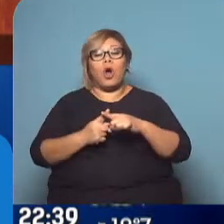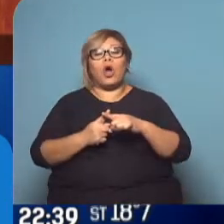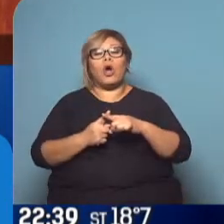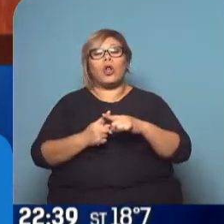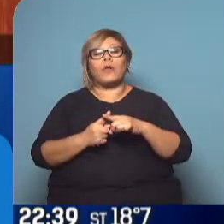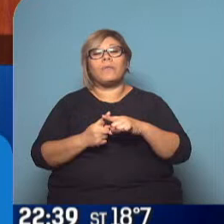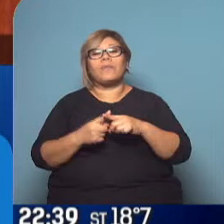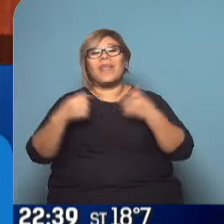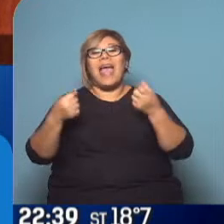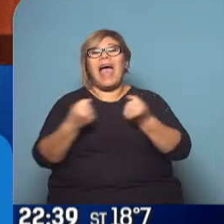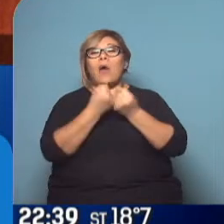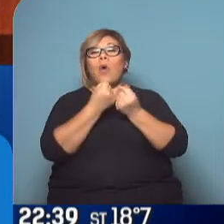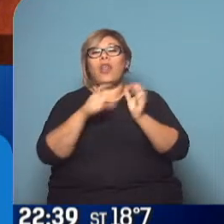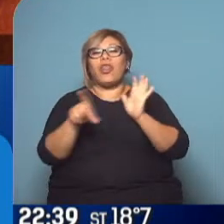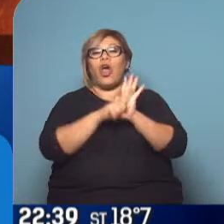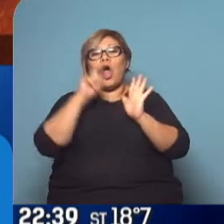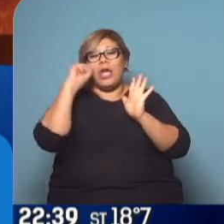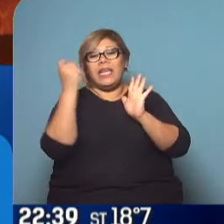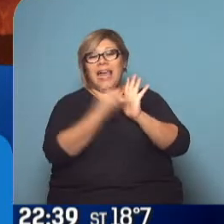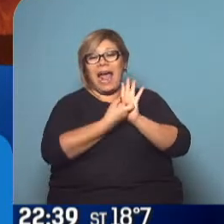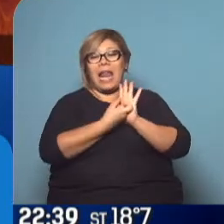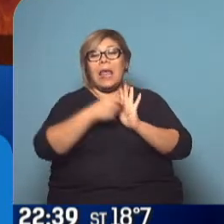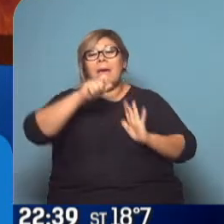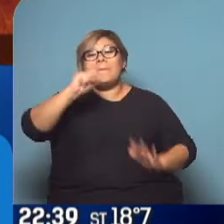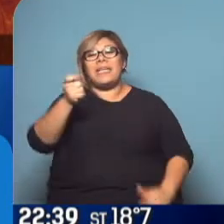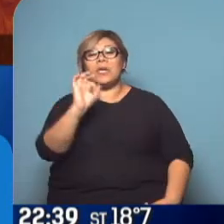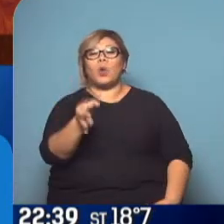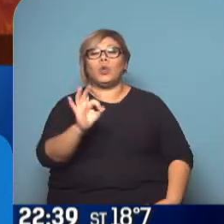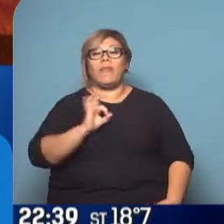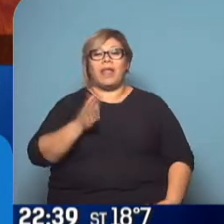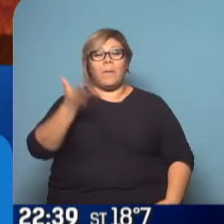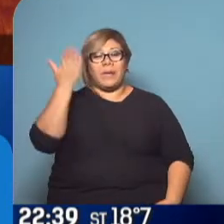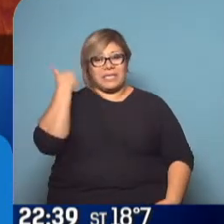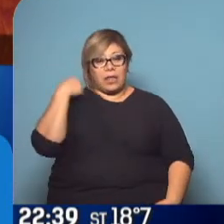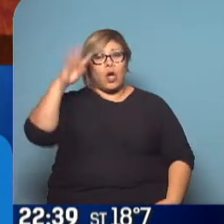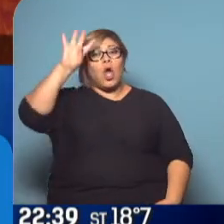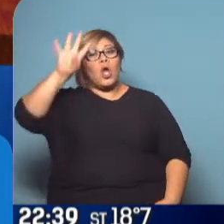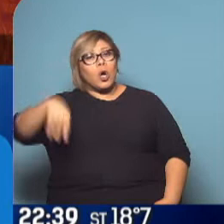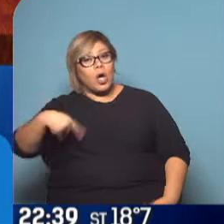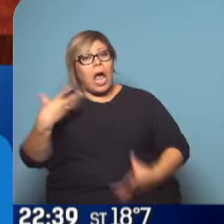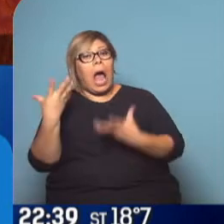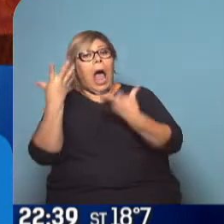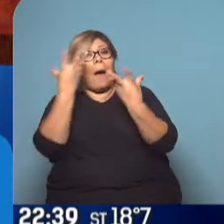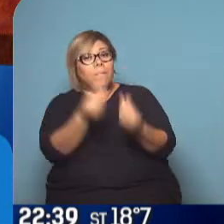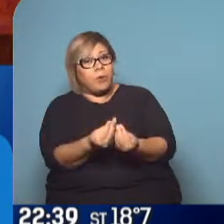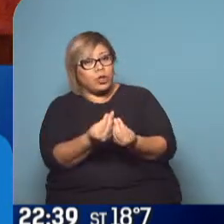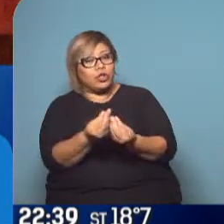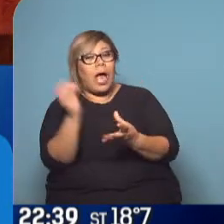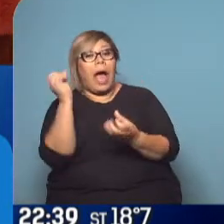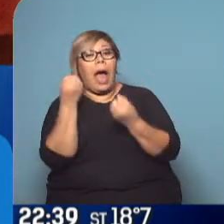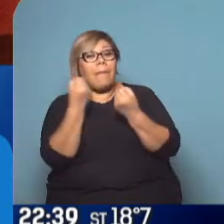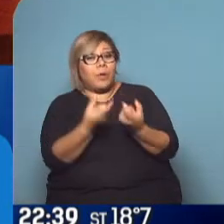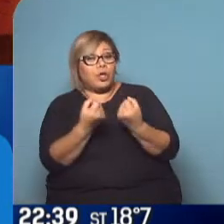ilegal del año pasado, de octubre del año pasado. ¿Cuánto influyó Cataluña en la campaña, Natalia? Muchísimo, pero